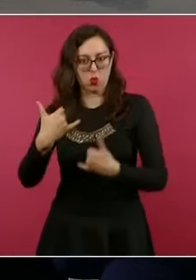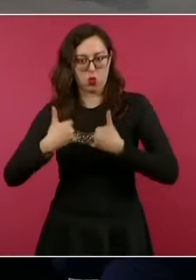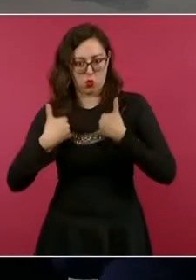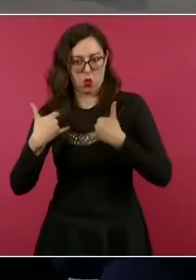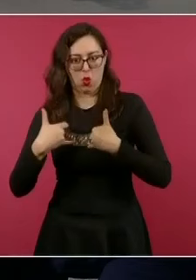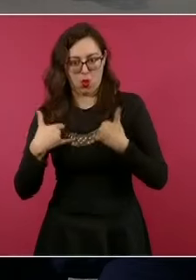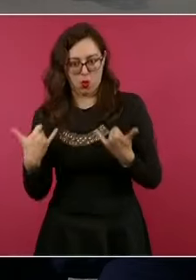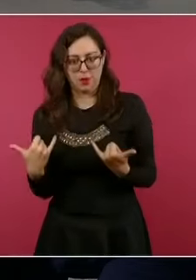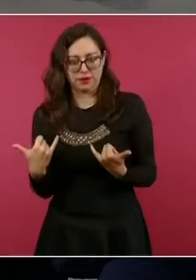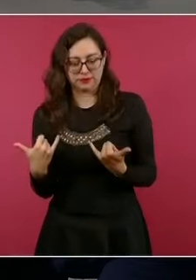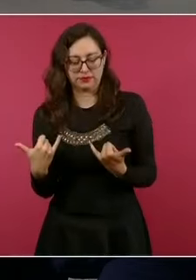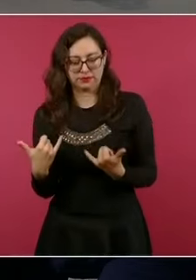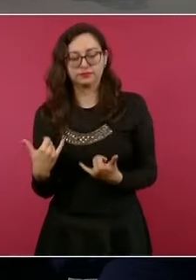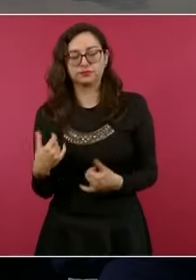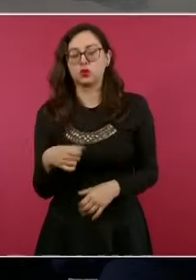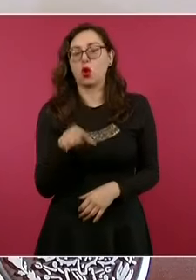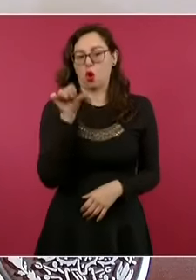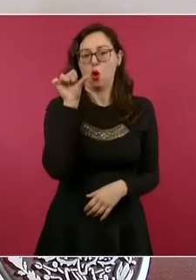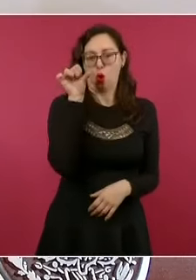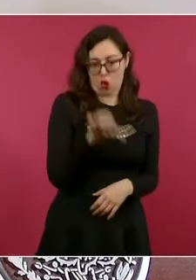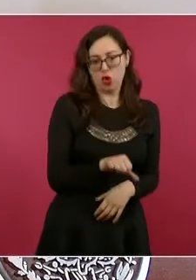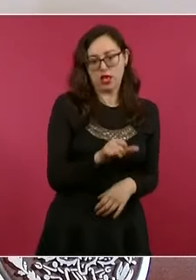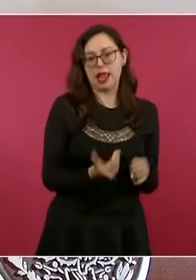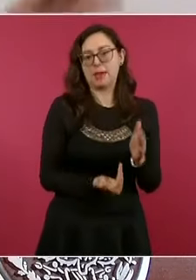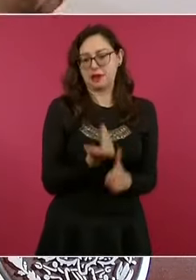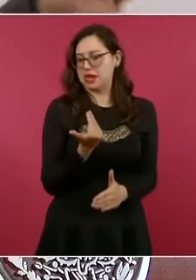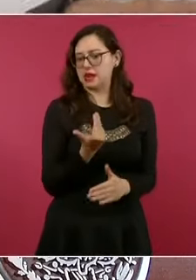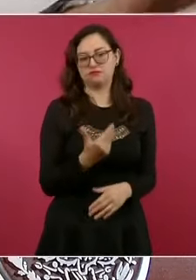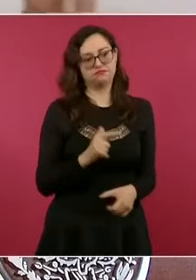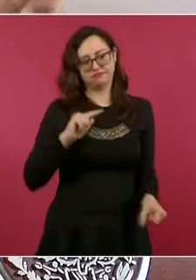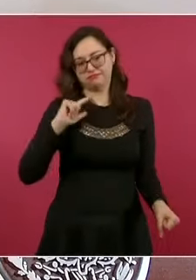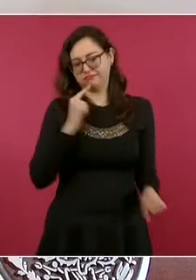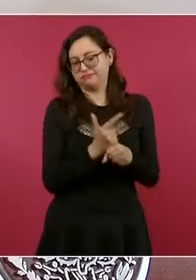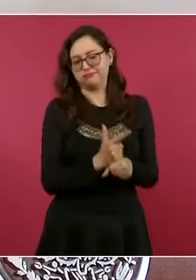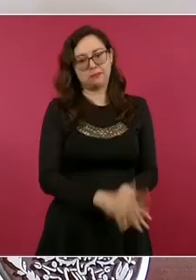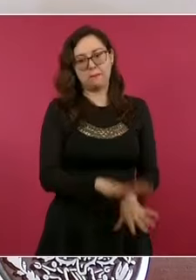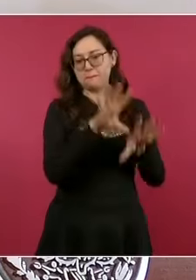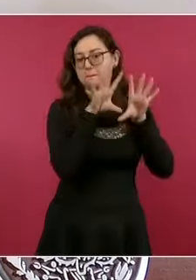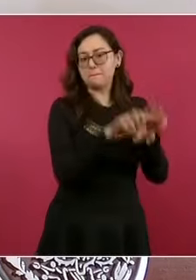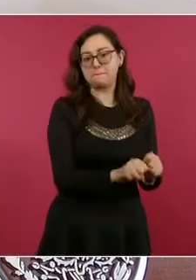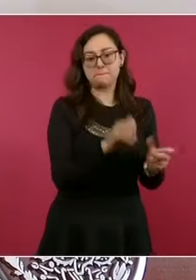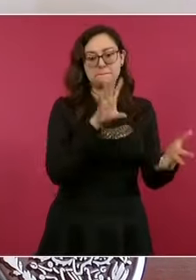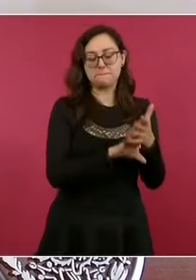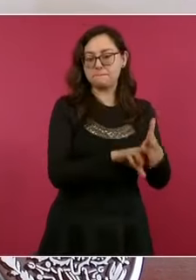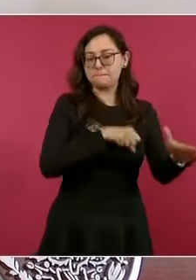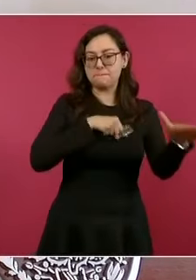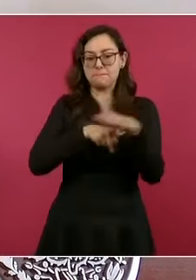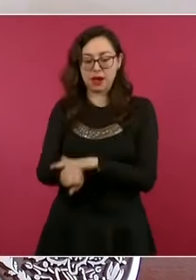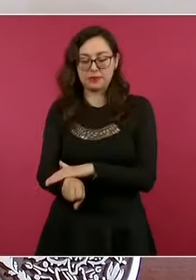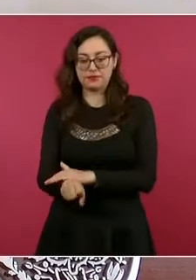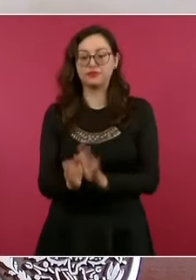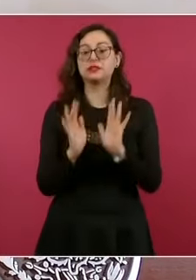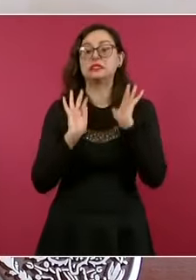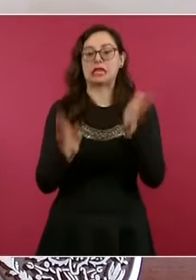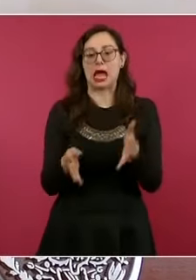rancho guardado, protegido,